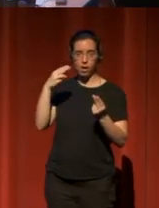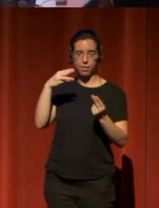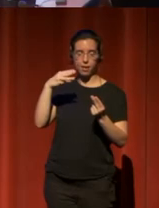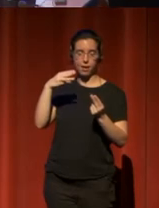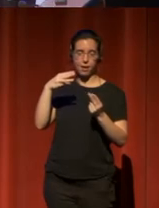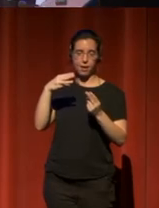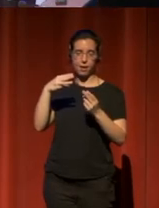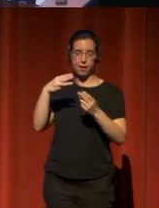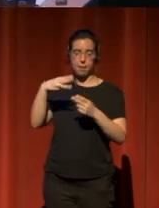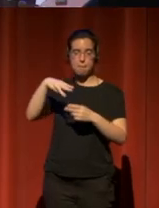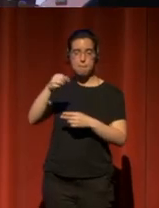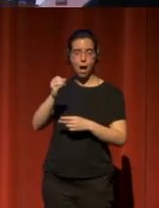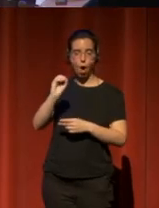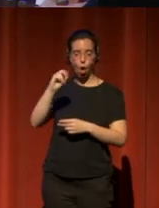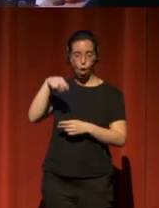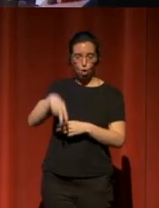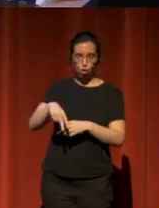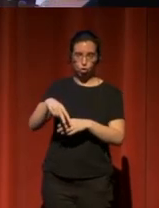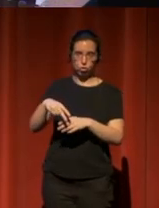Menorca.